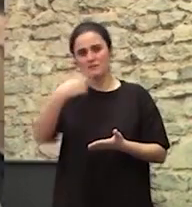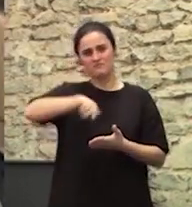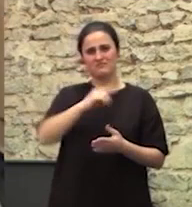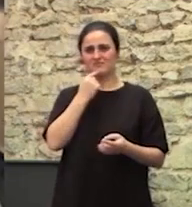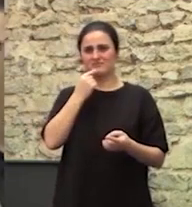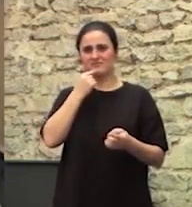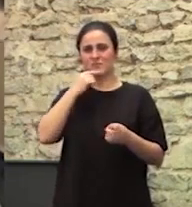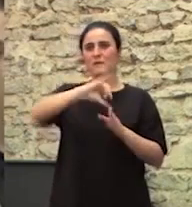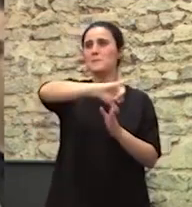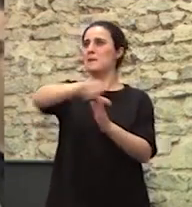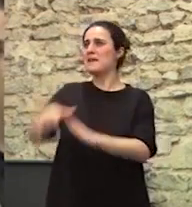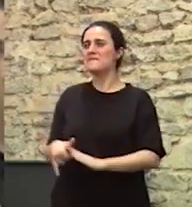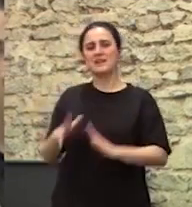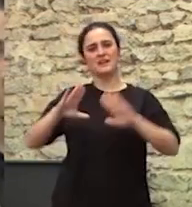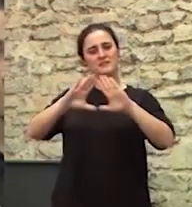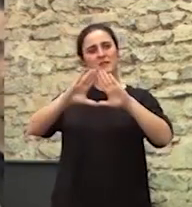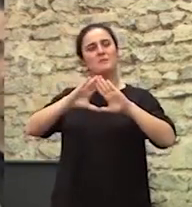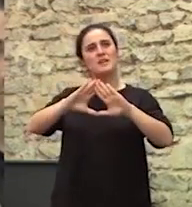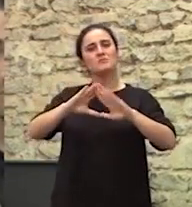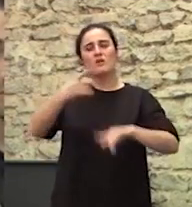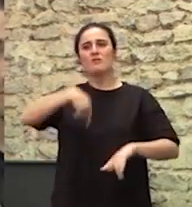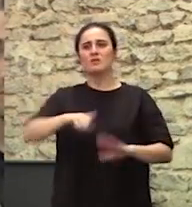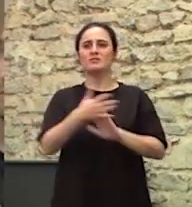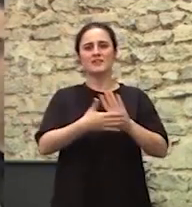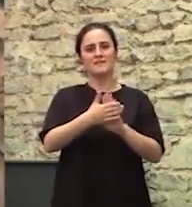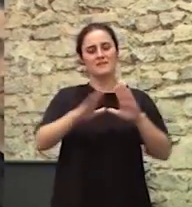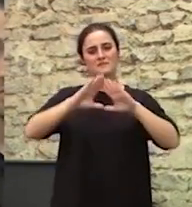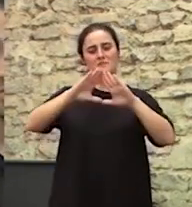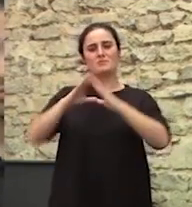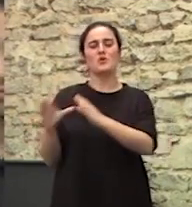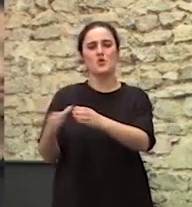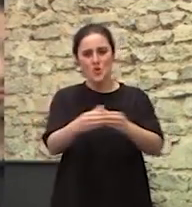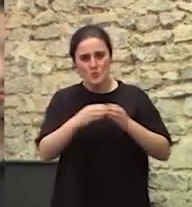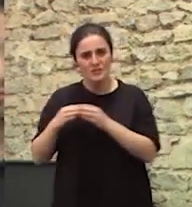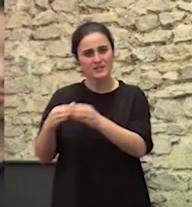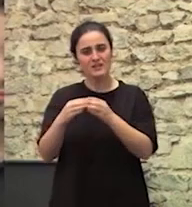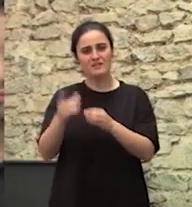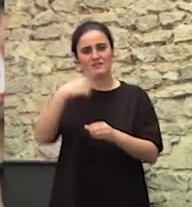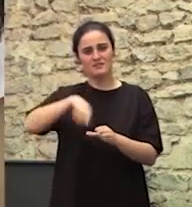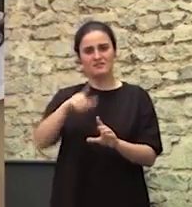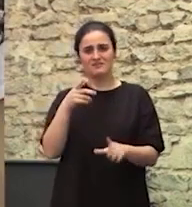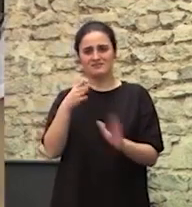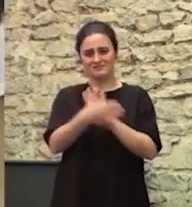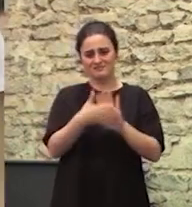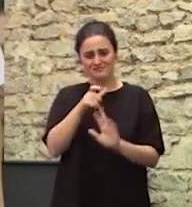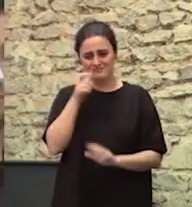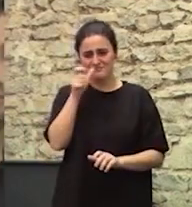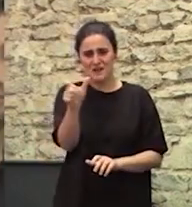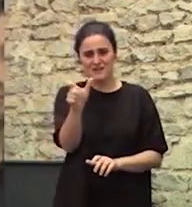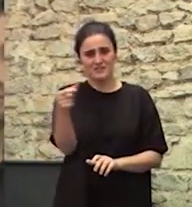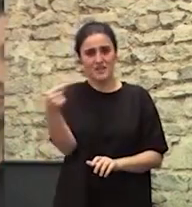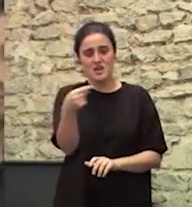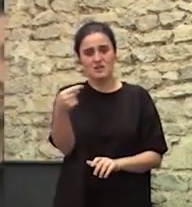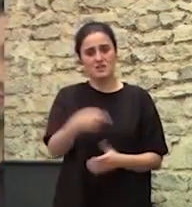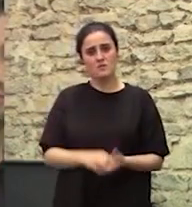las periferias Cuando habláis de los feminismos comunitarios Estáis utilizando términos negativos Estáis